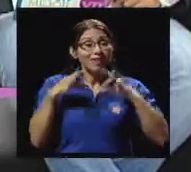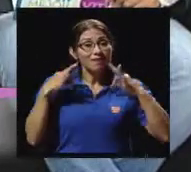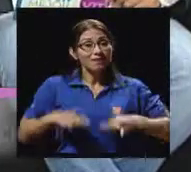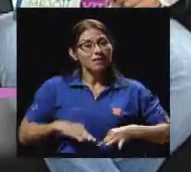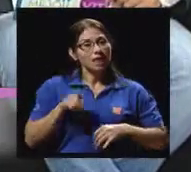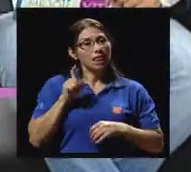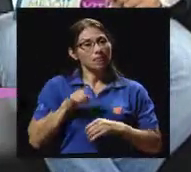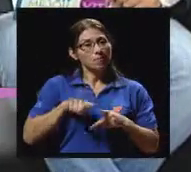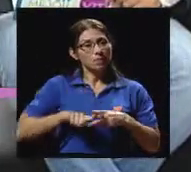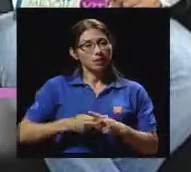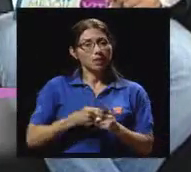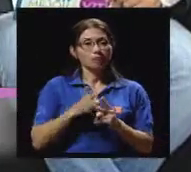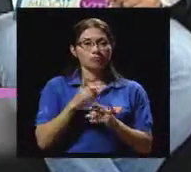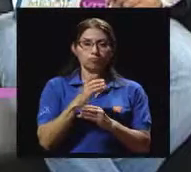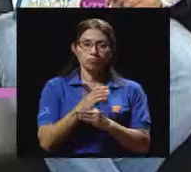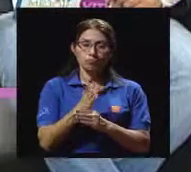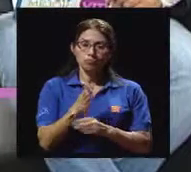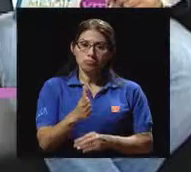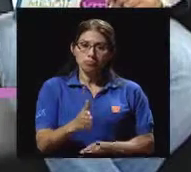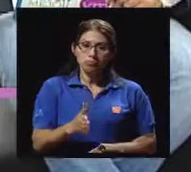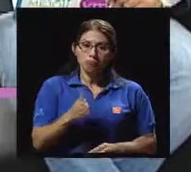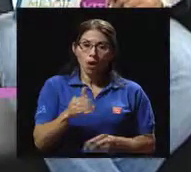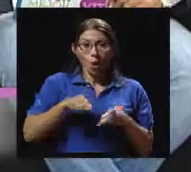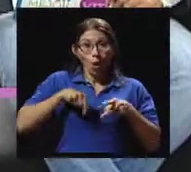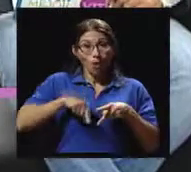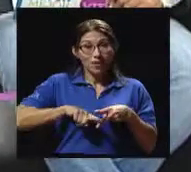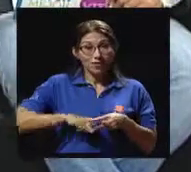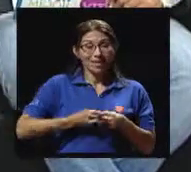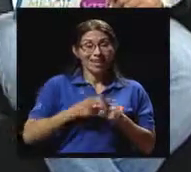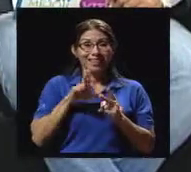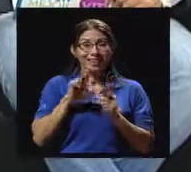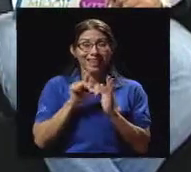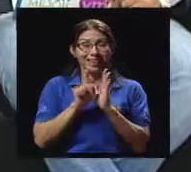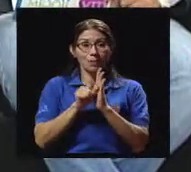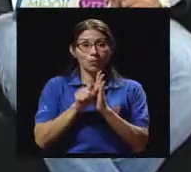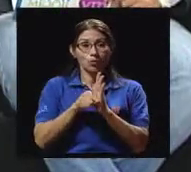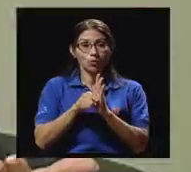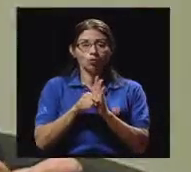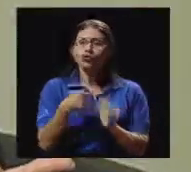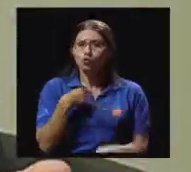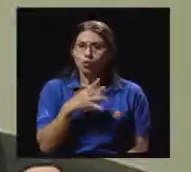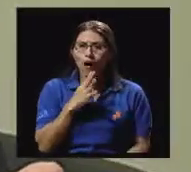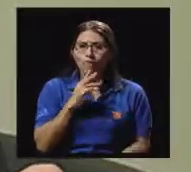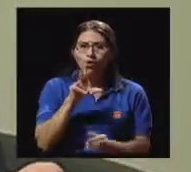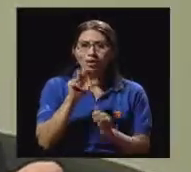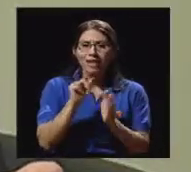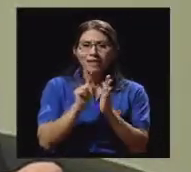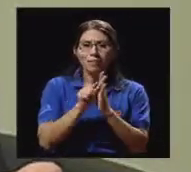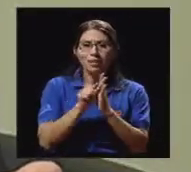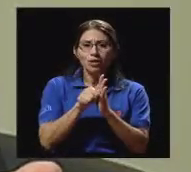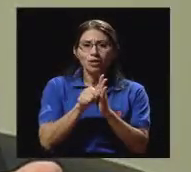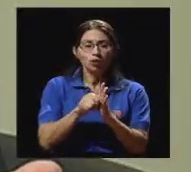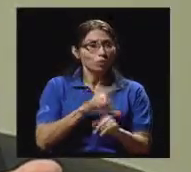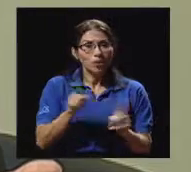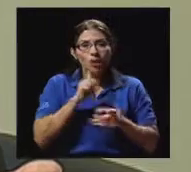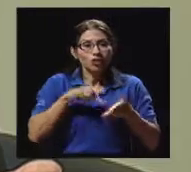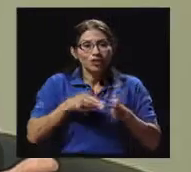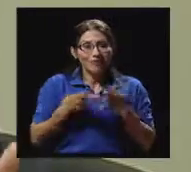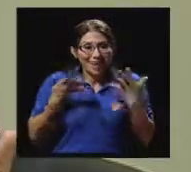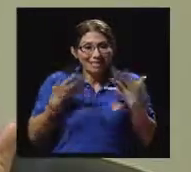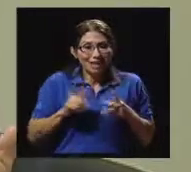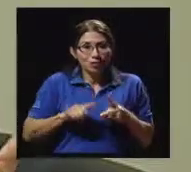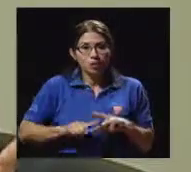forma moderada. Hoy empecé, bueno, son 30 minutos, hablo 30 minutos, pero no es que esa semana inicié con los 30 minutos.